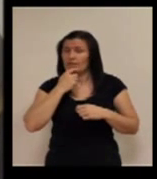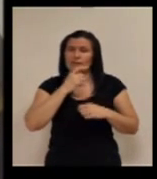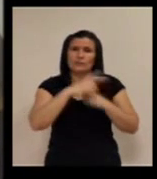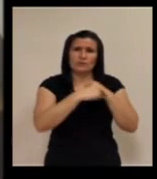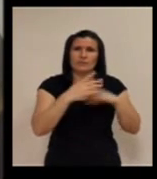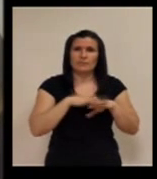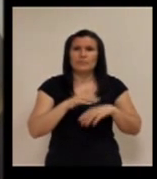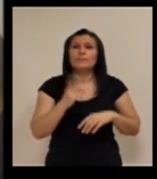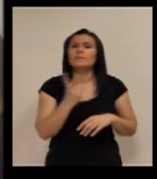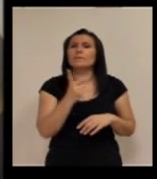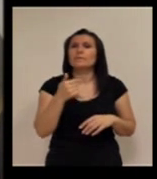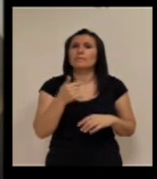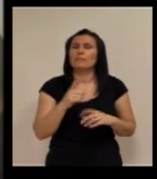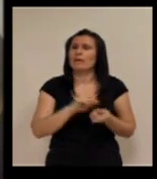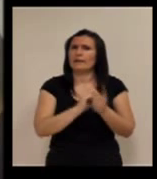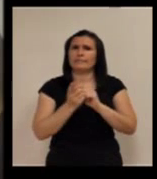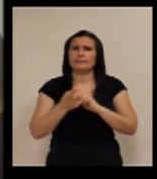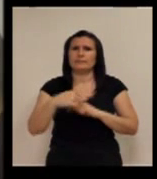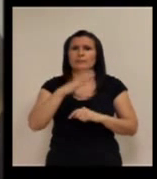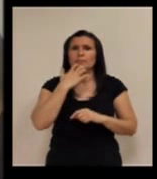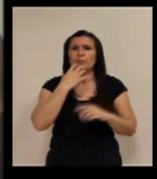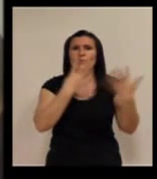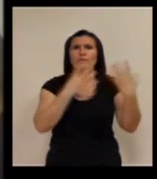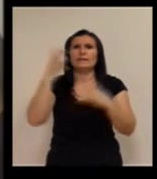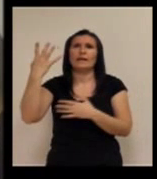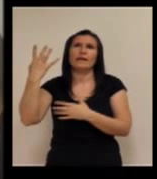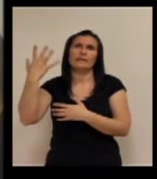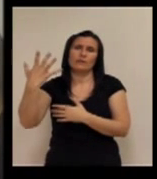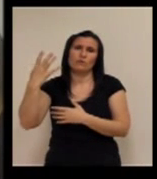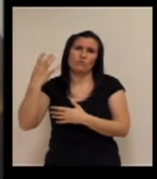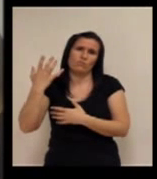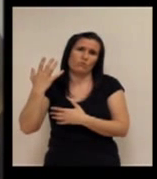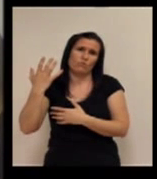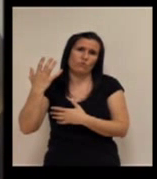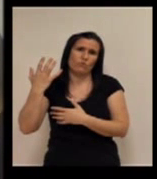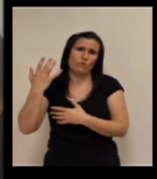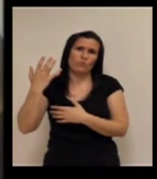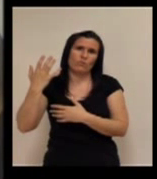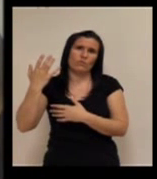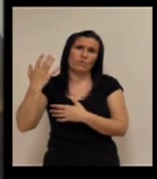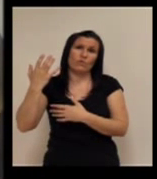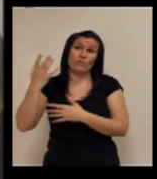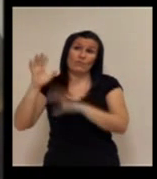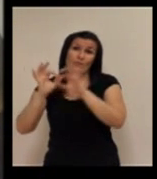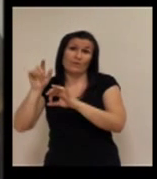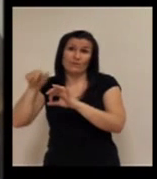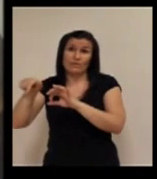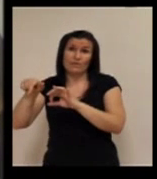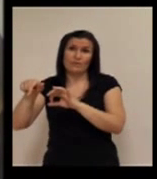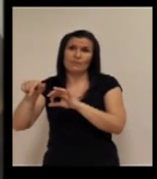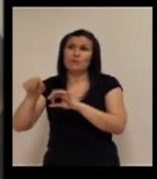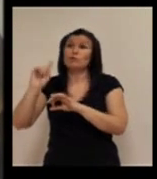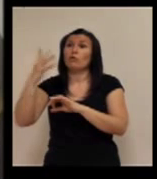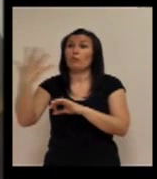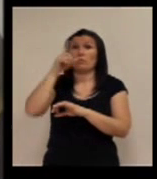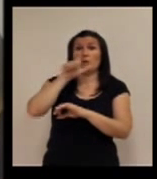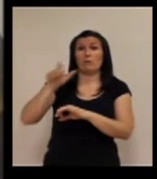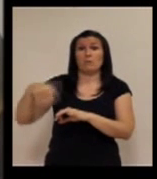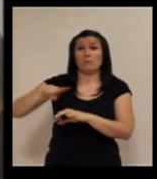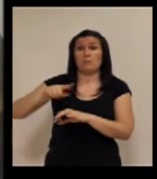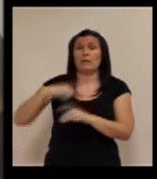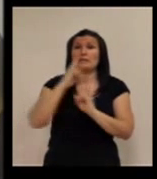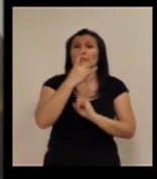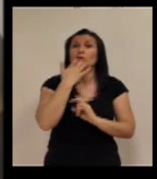es justo al revés. Tus cinco piedras son 95 y las 95 son 5, porque ahí se lo llaman